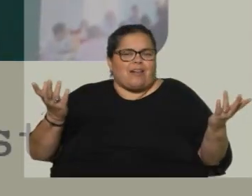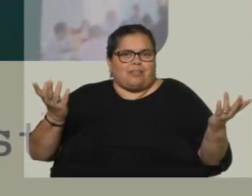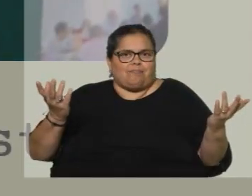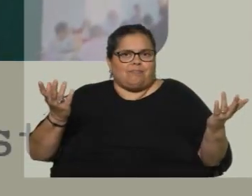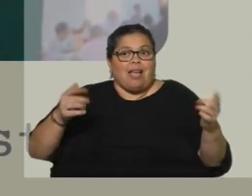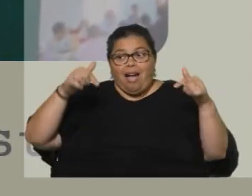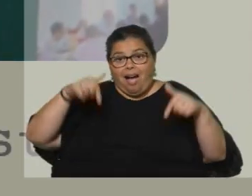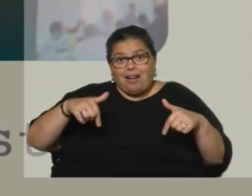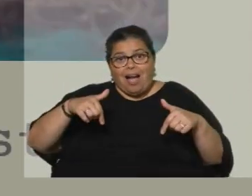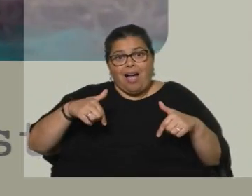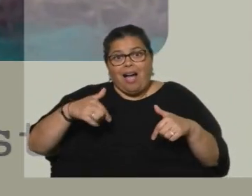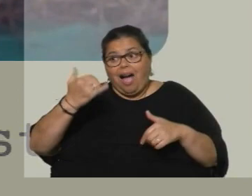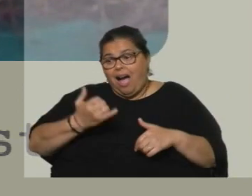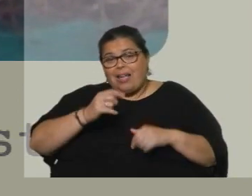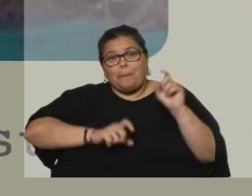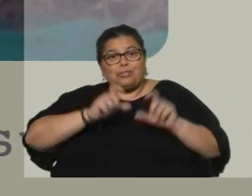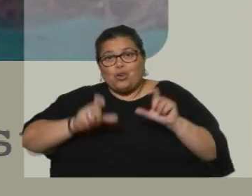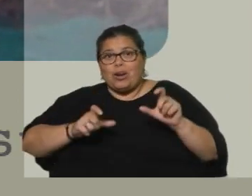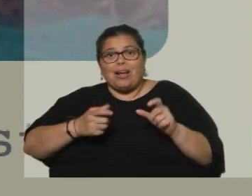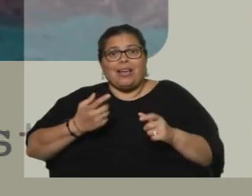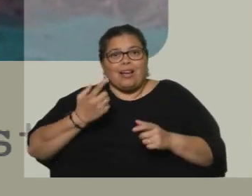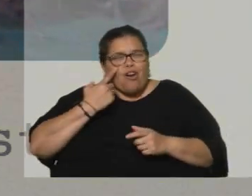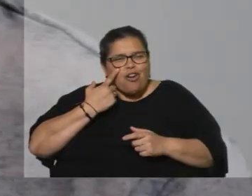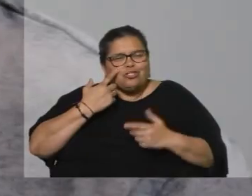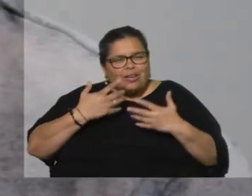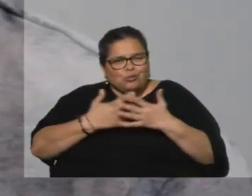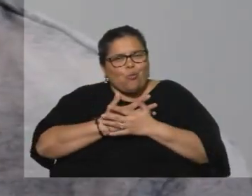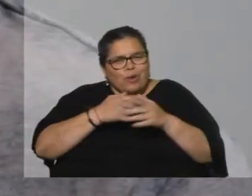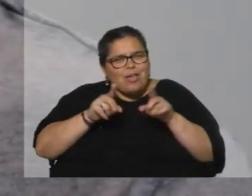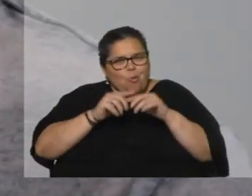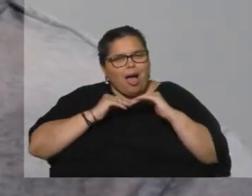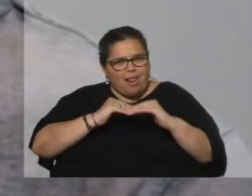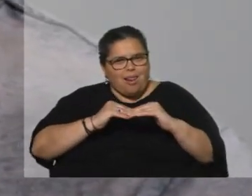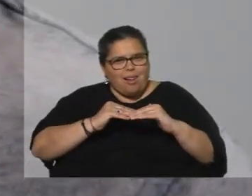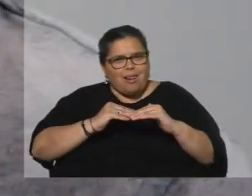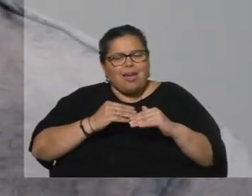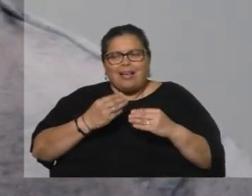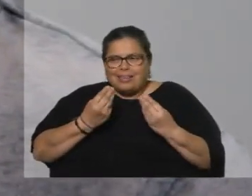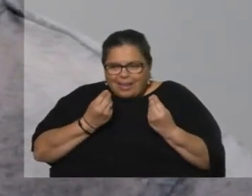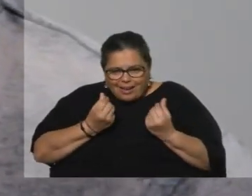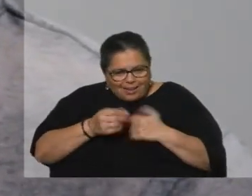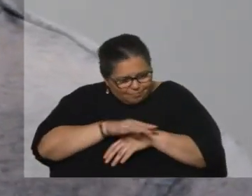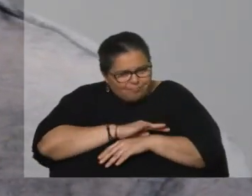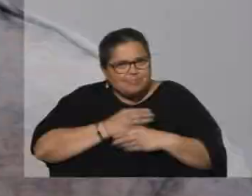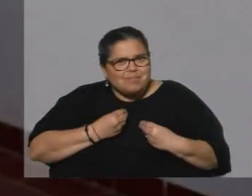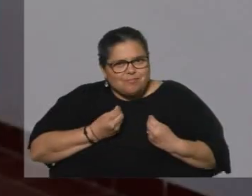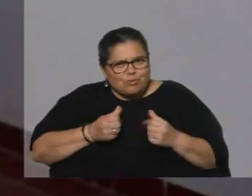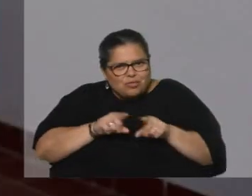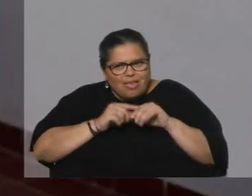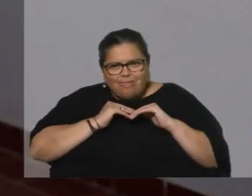Gente que vivió lo que vos viviste, que sabe lo que vos sufriste, que se ponen a flor de piel en tu lugar, ¿entendés?